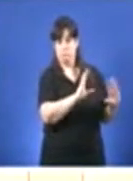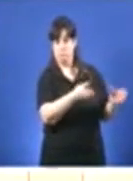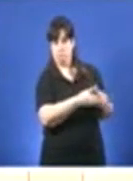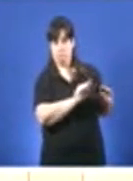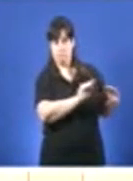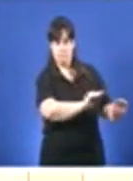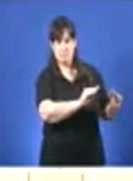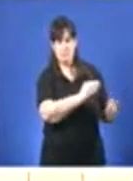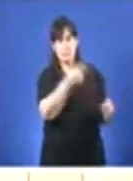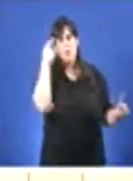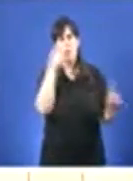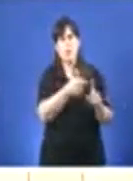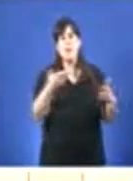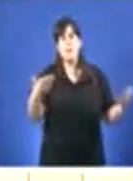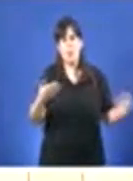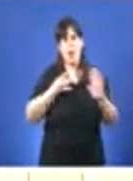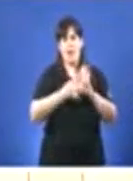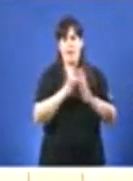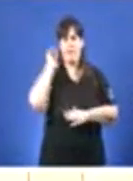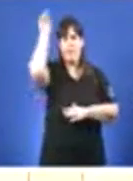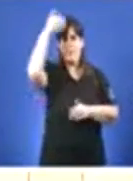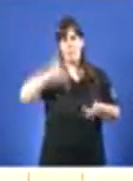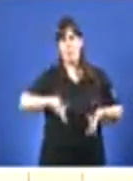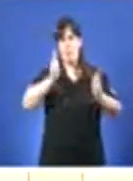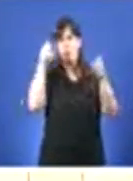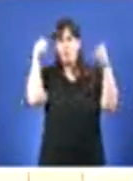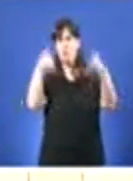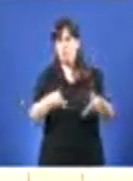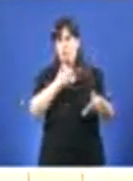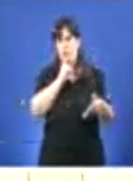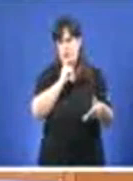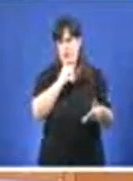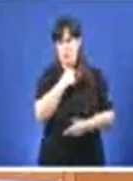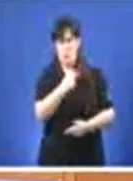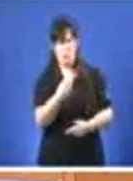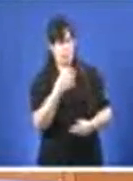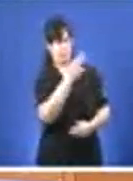mellora da calidade democrática. Para formular a pregunta, ten a palabra o señor Méndez Romeu.